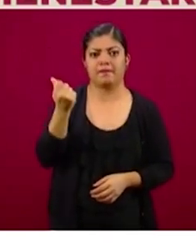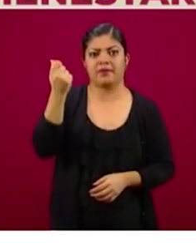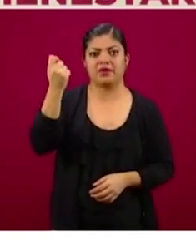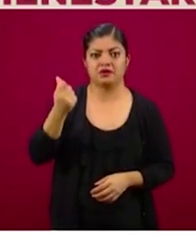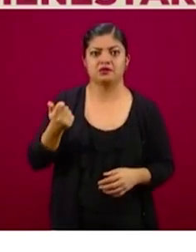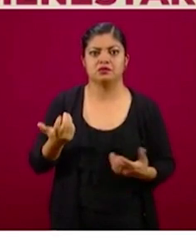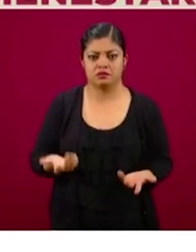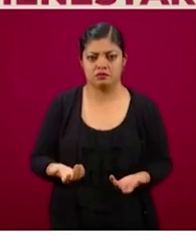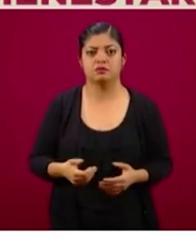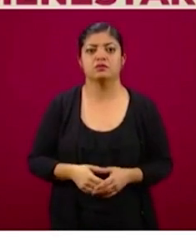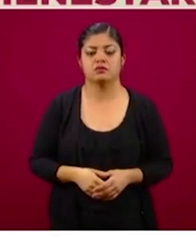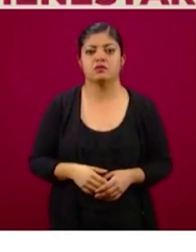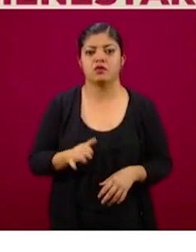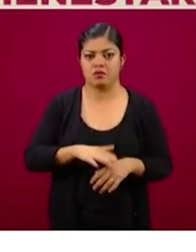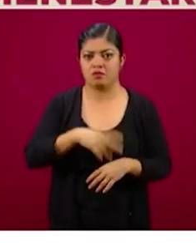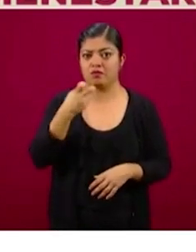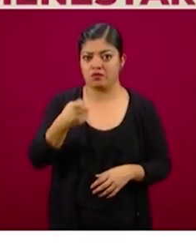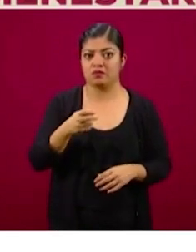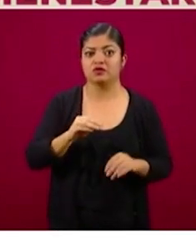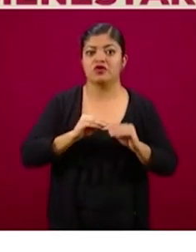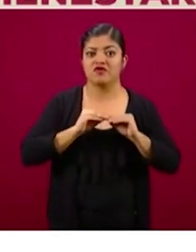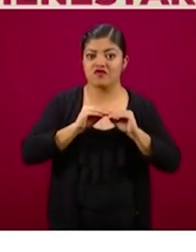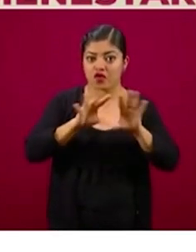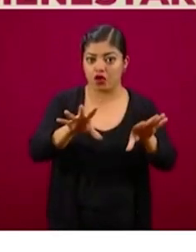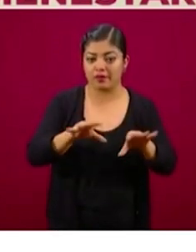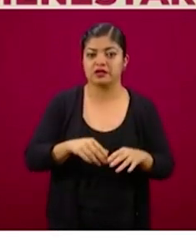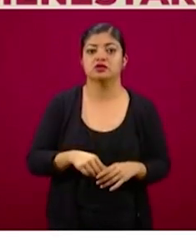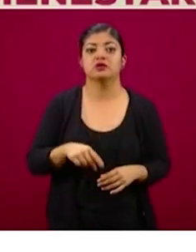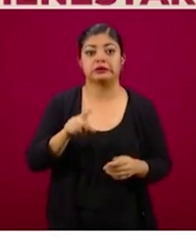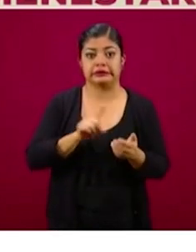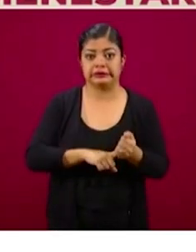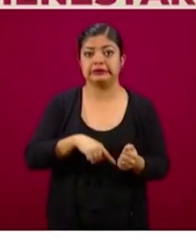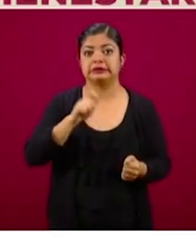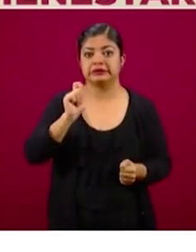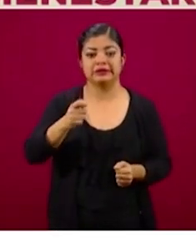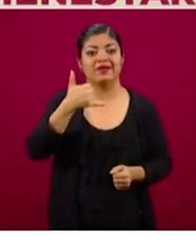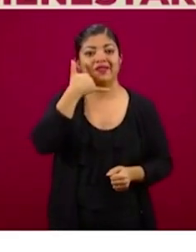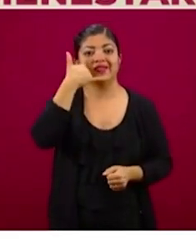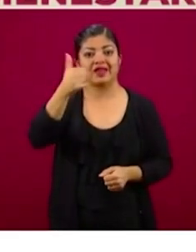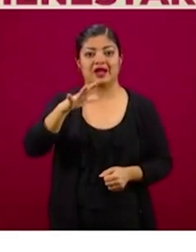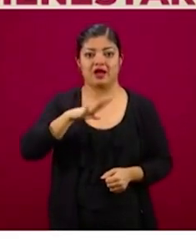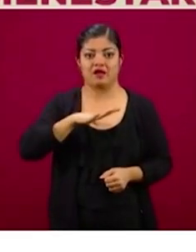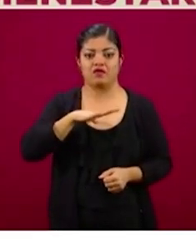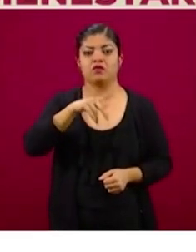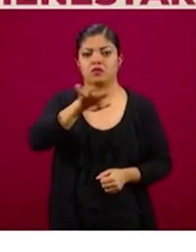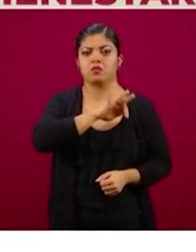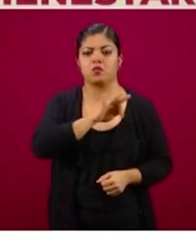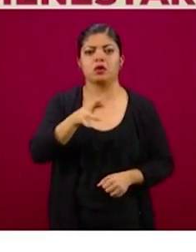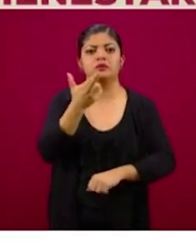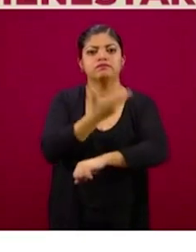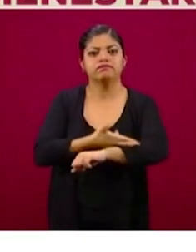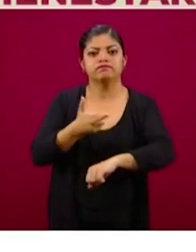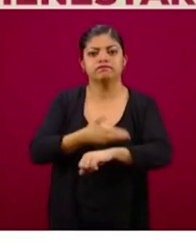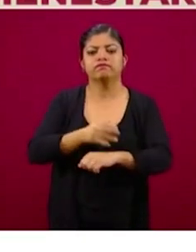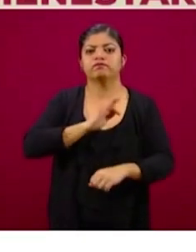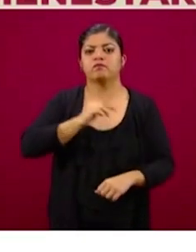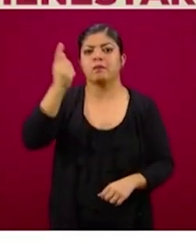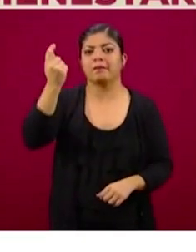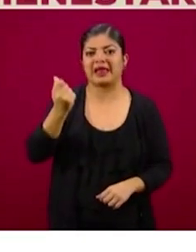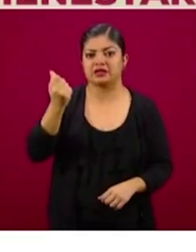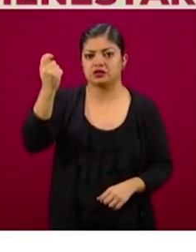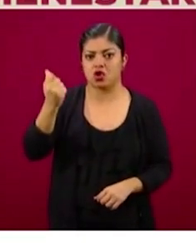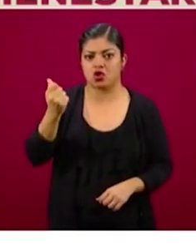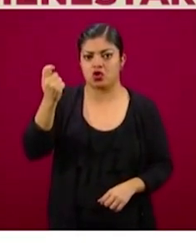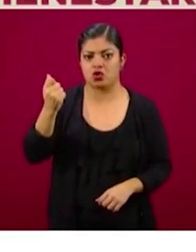Entonces, aquí les traemos esta información que en la línea del bienestar podemos tramitarles su pensión